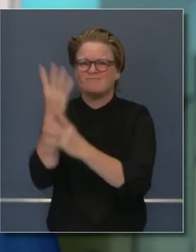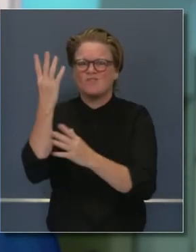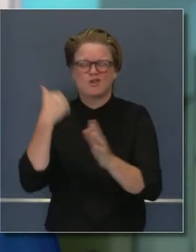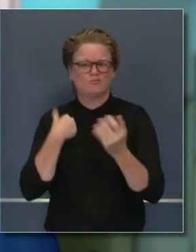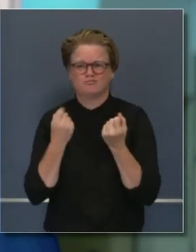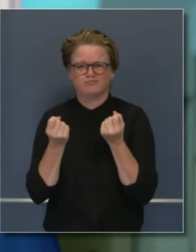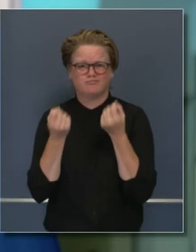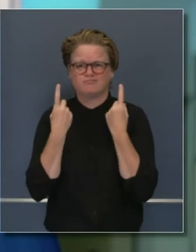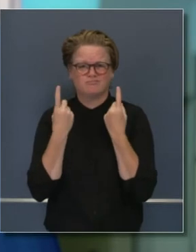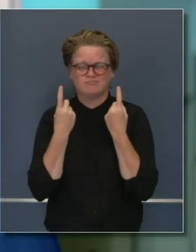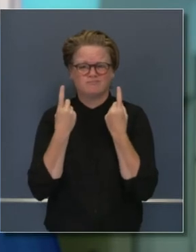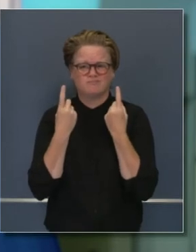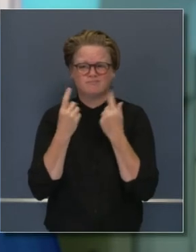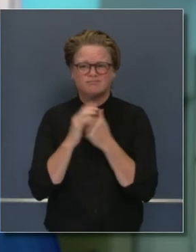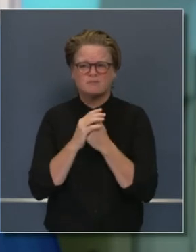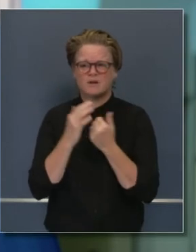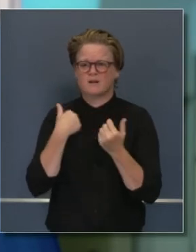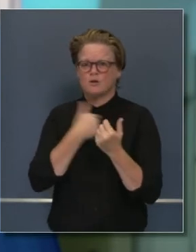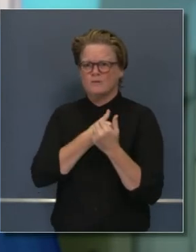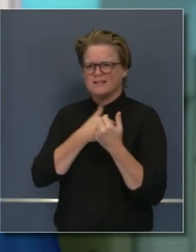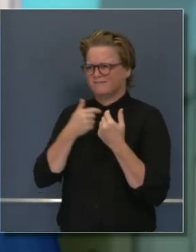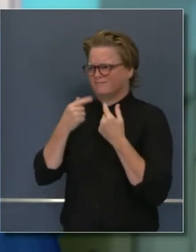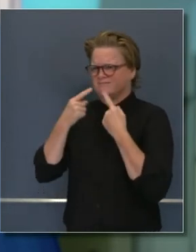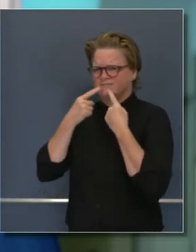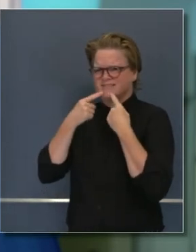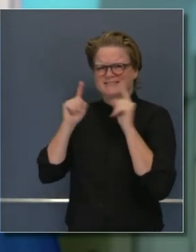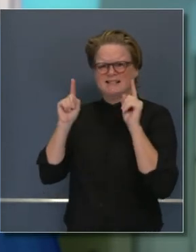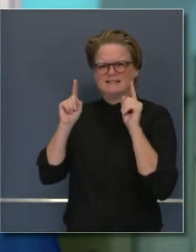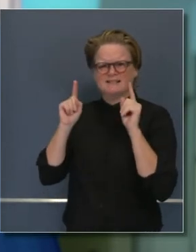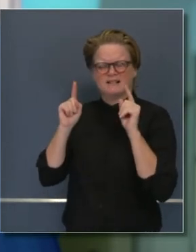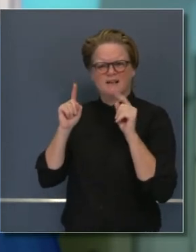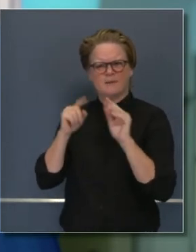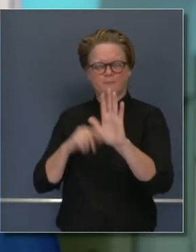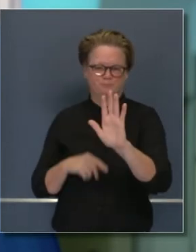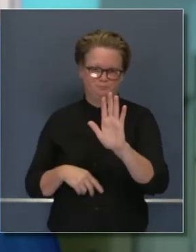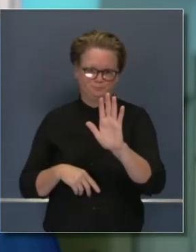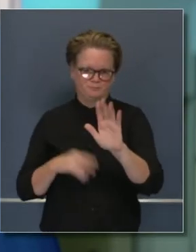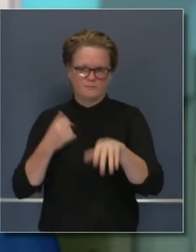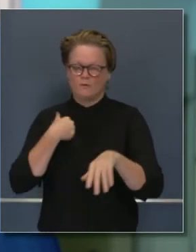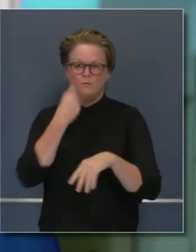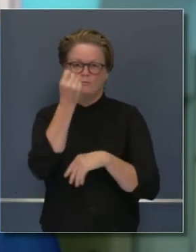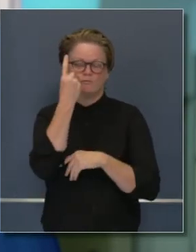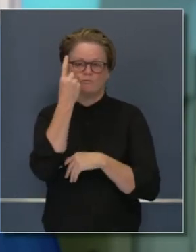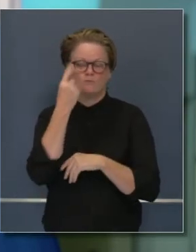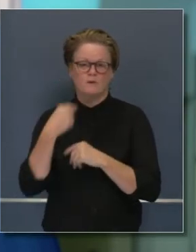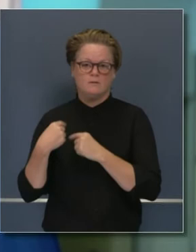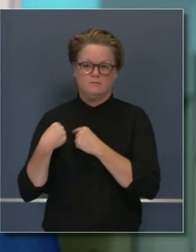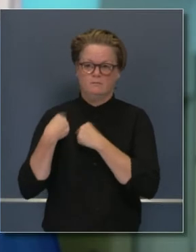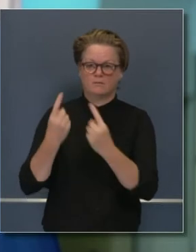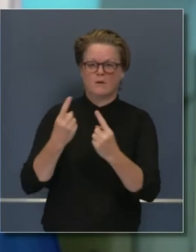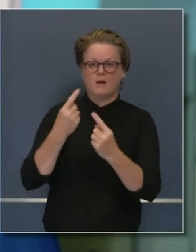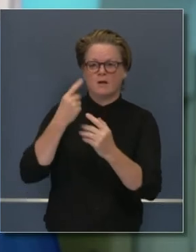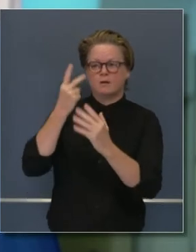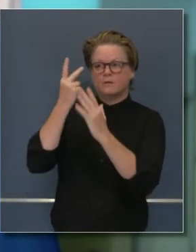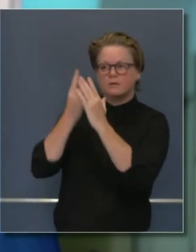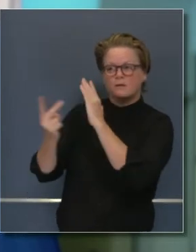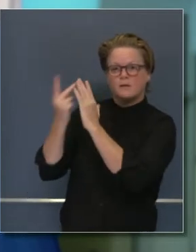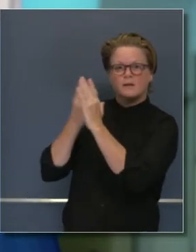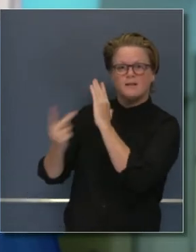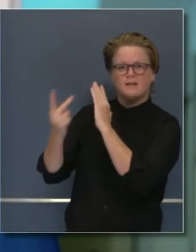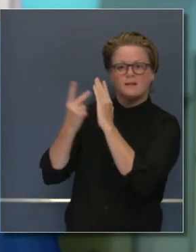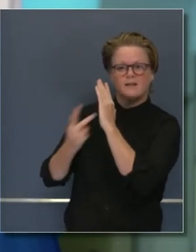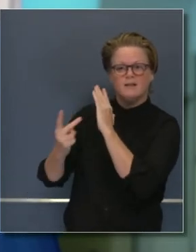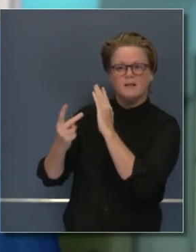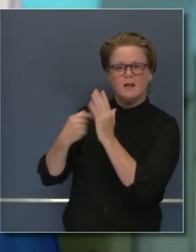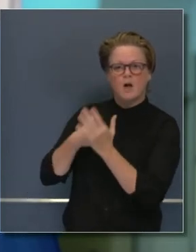aperturas y cierres y reaperturas. Hoy se anunció algo que hemos entendido por bastante tiempo, que hemos